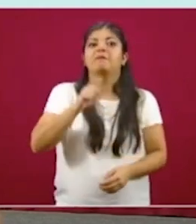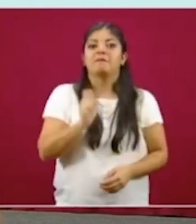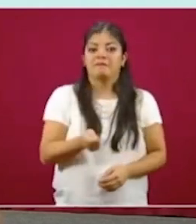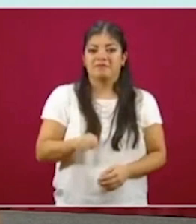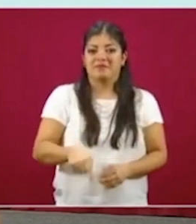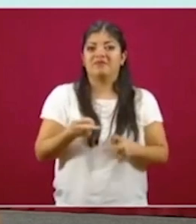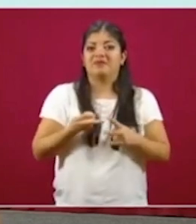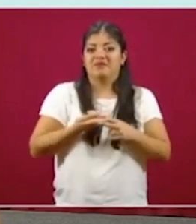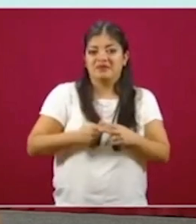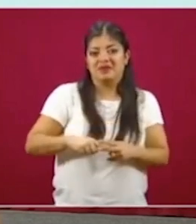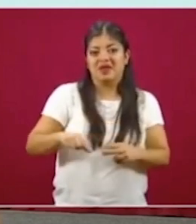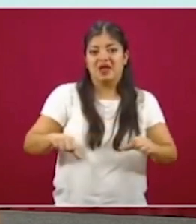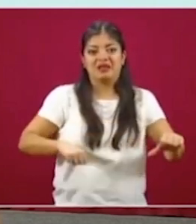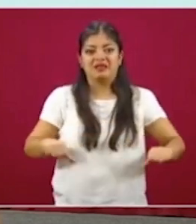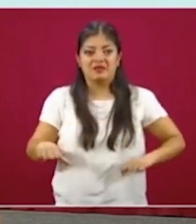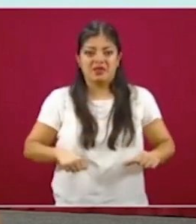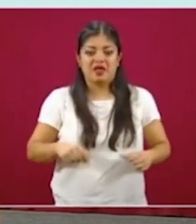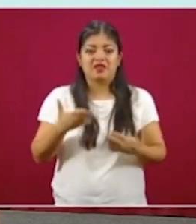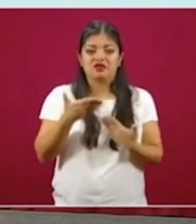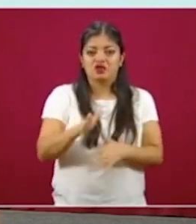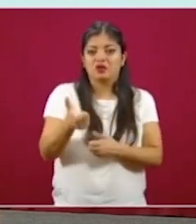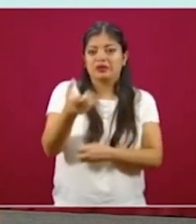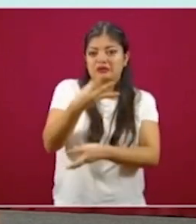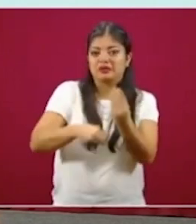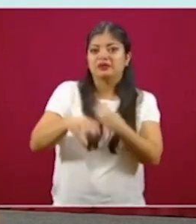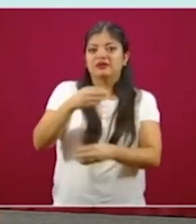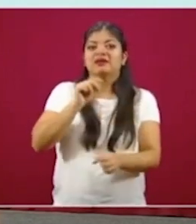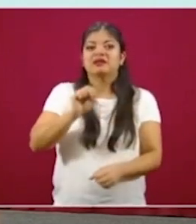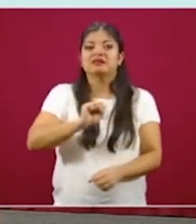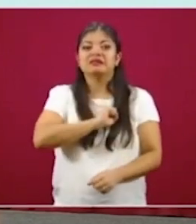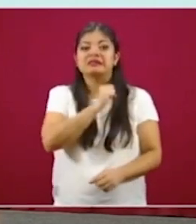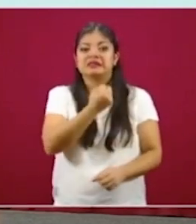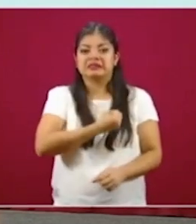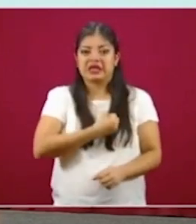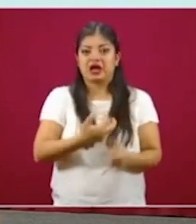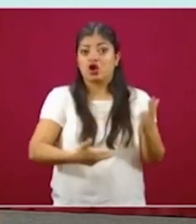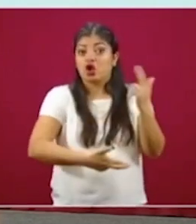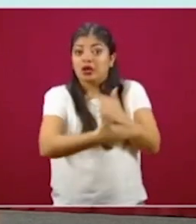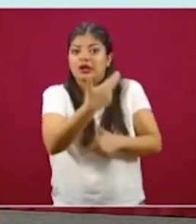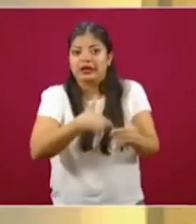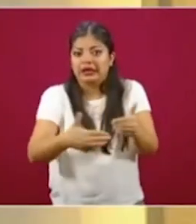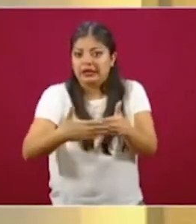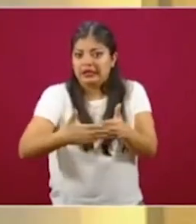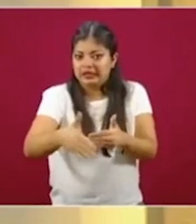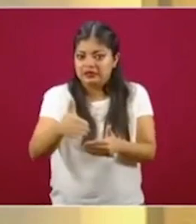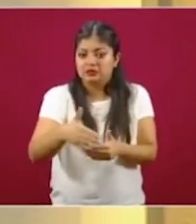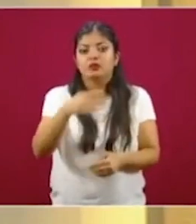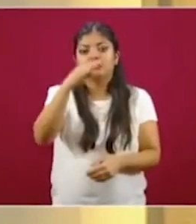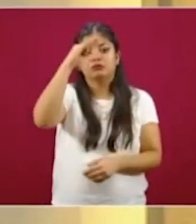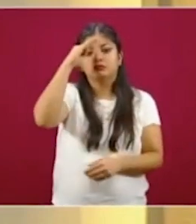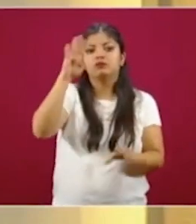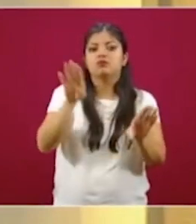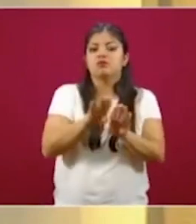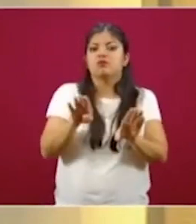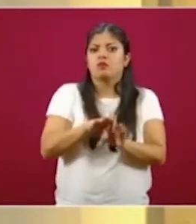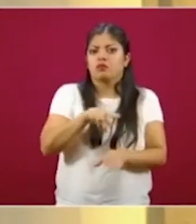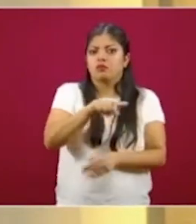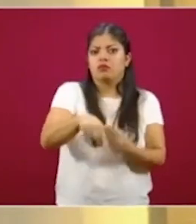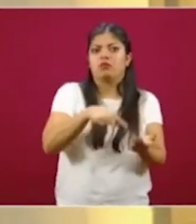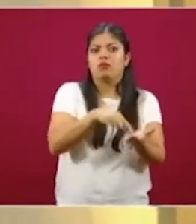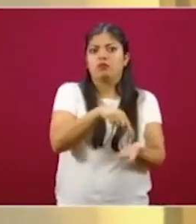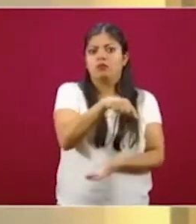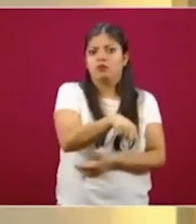reinicio de actividades económicas, este sano retorno no se convierta en un espacio donde puedan existir